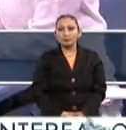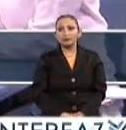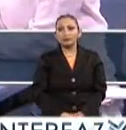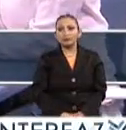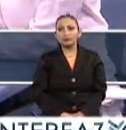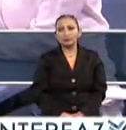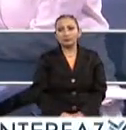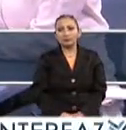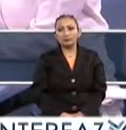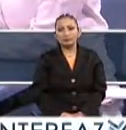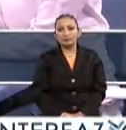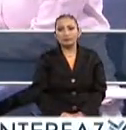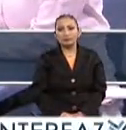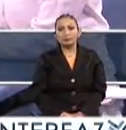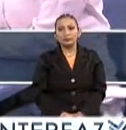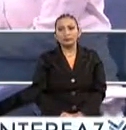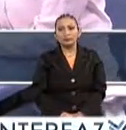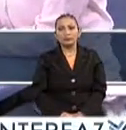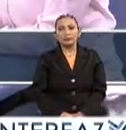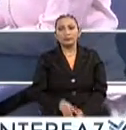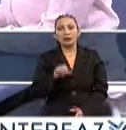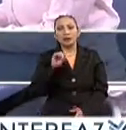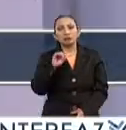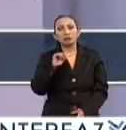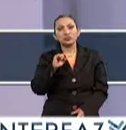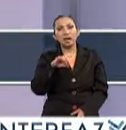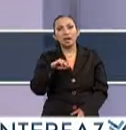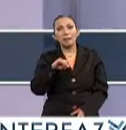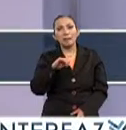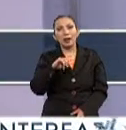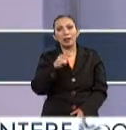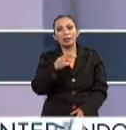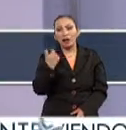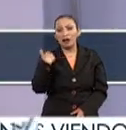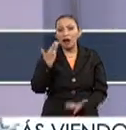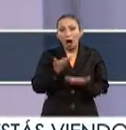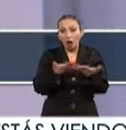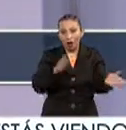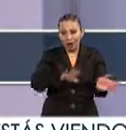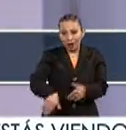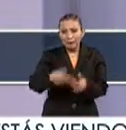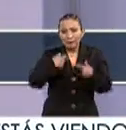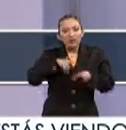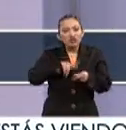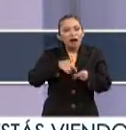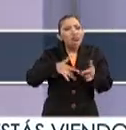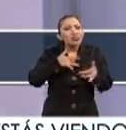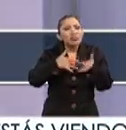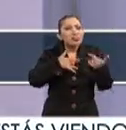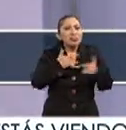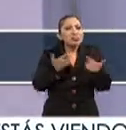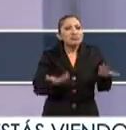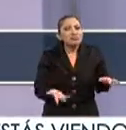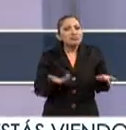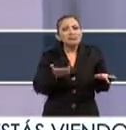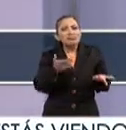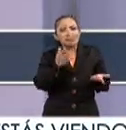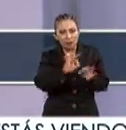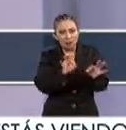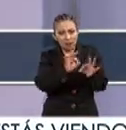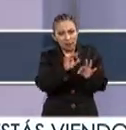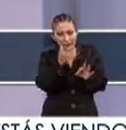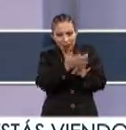por así decirlo. Claro, claro. Samantha, bueno, y también la parte personal es una cosa bastante